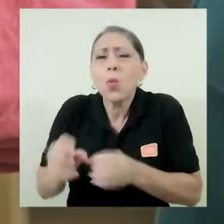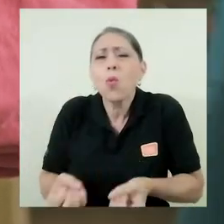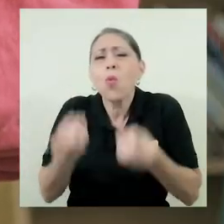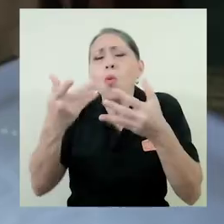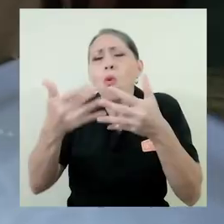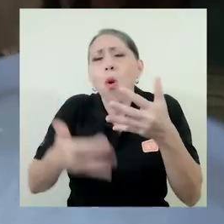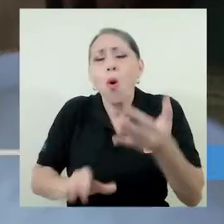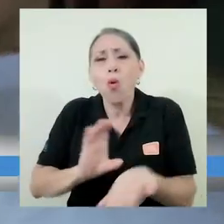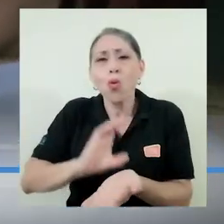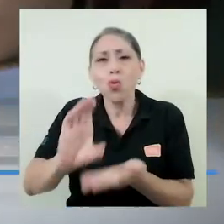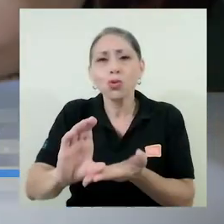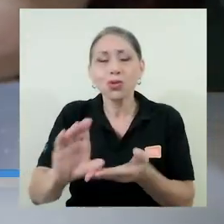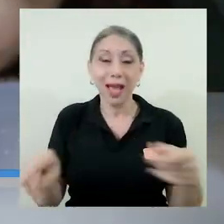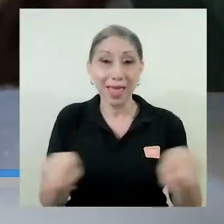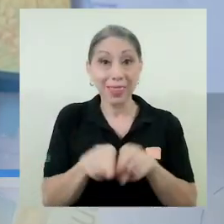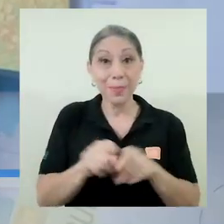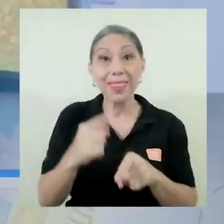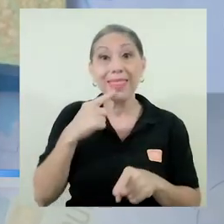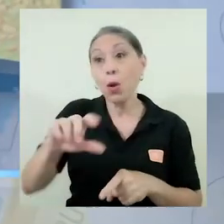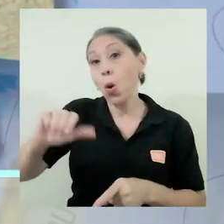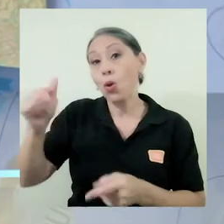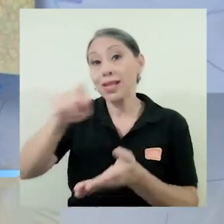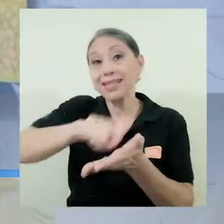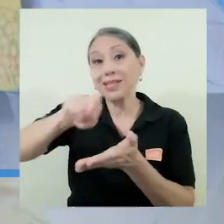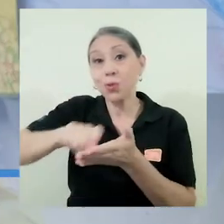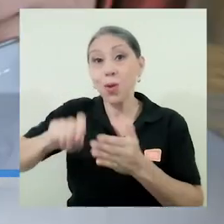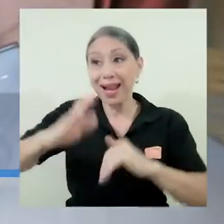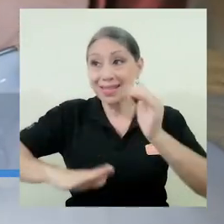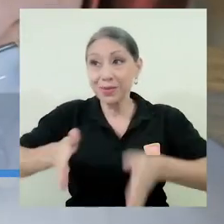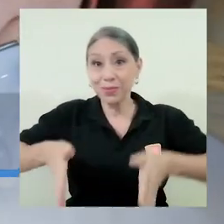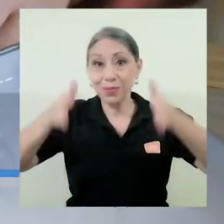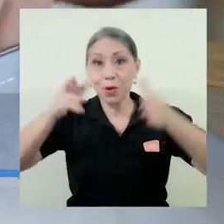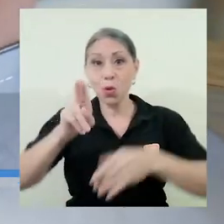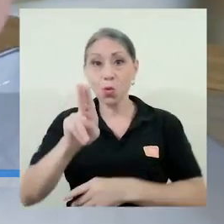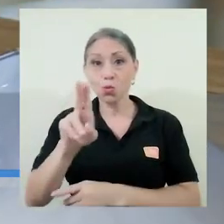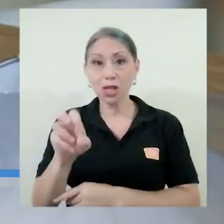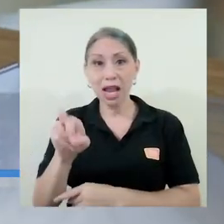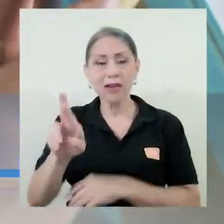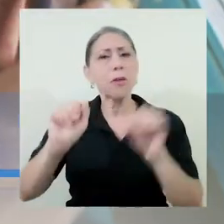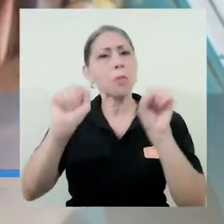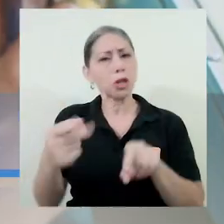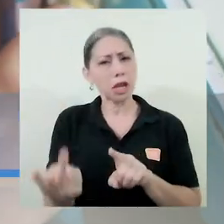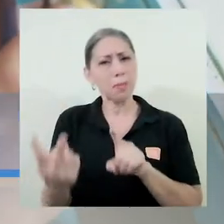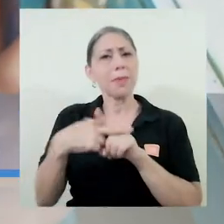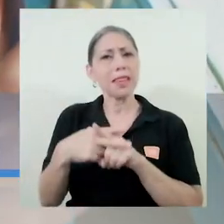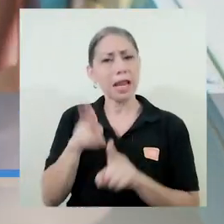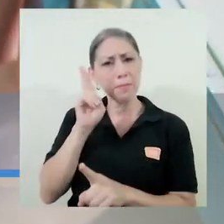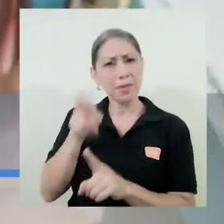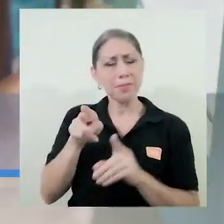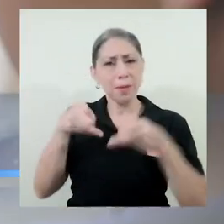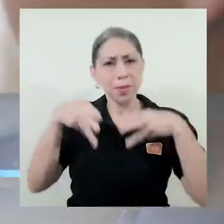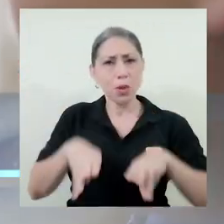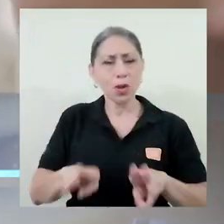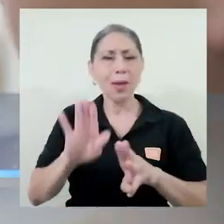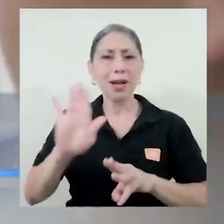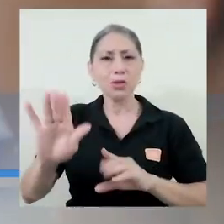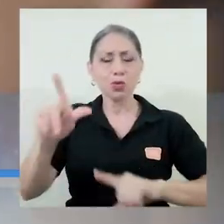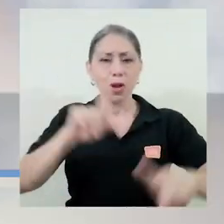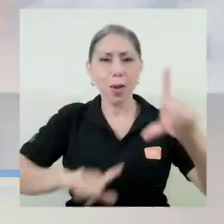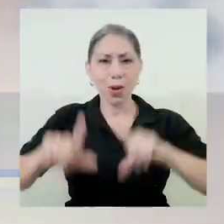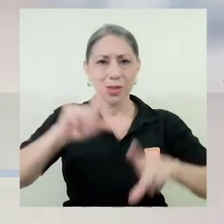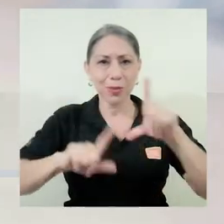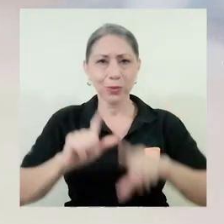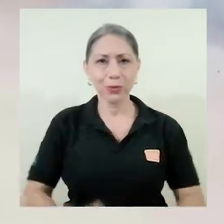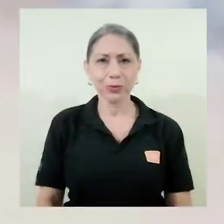cursos. Incluso mencionaron que otras escuelas de la UCR podrían implementar este tipo de metodologías para los